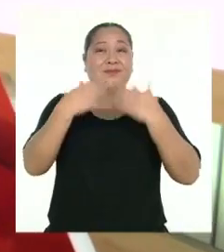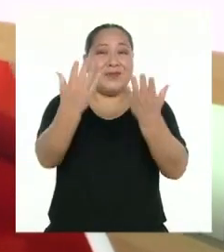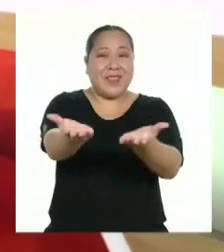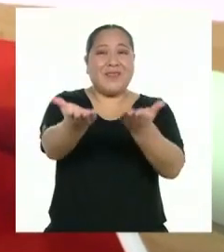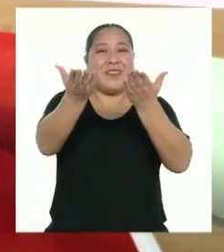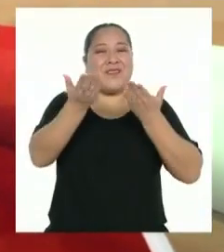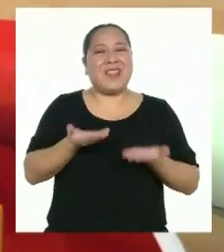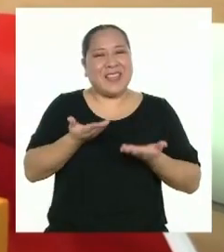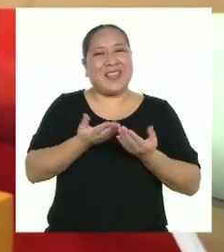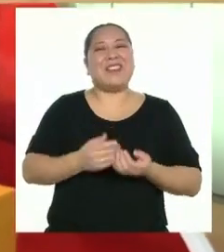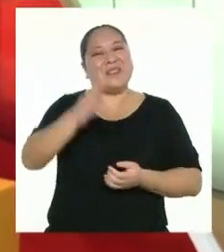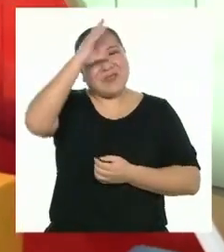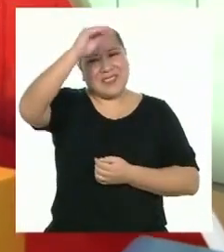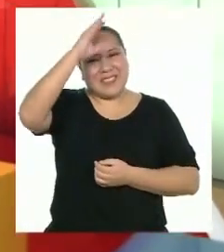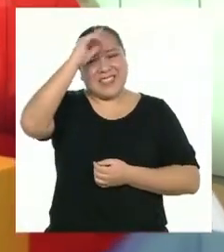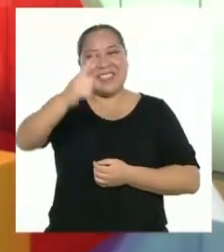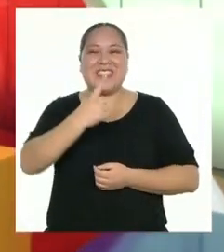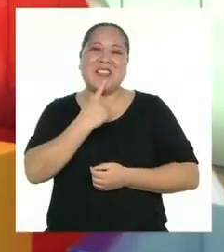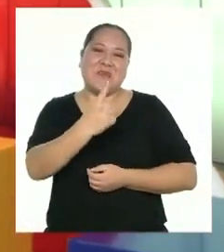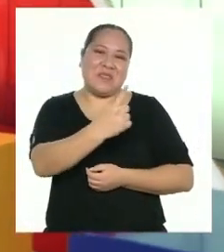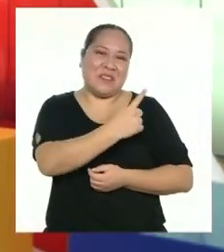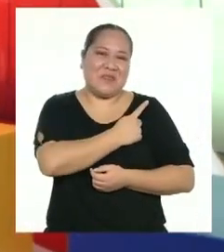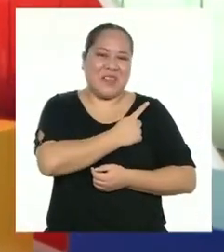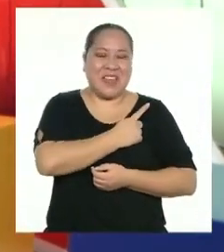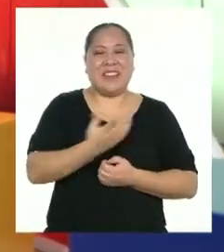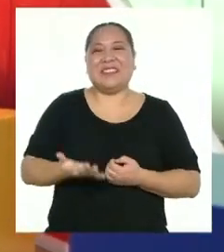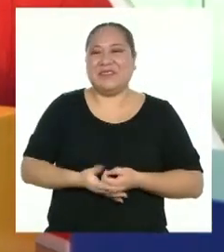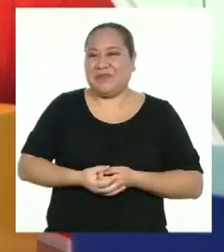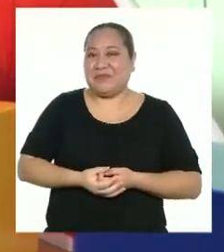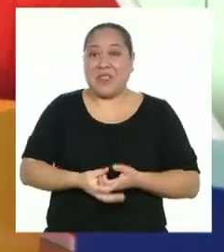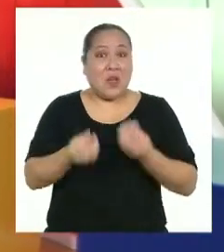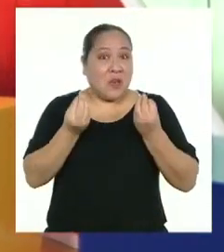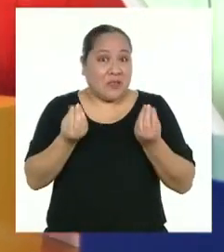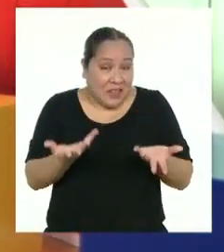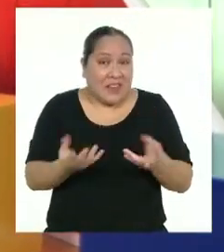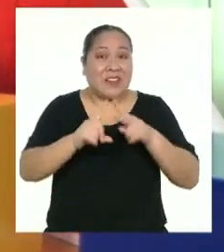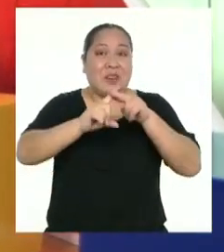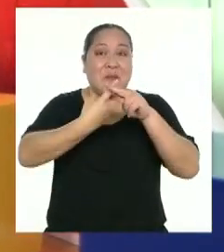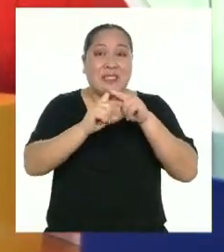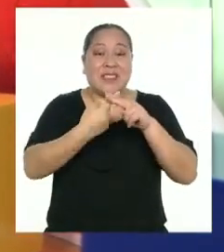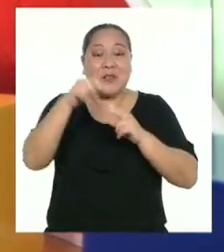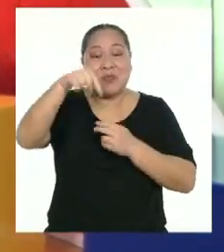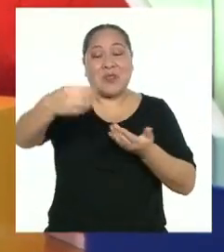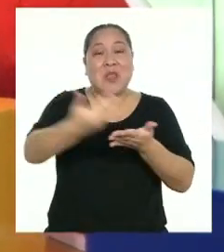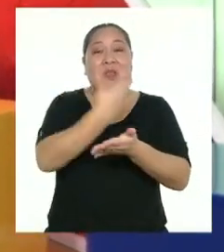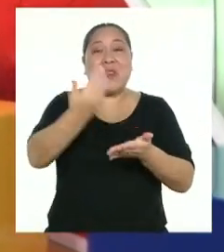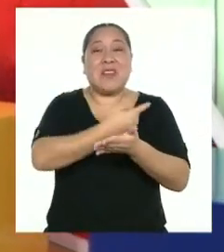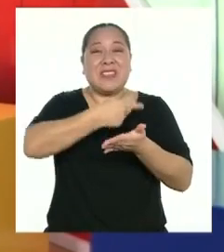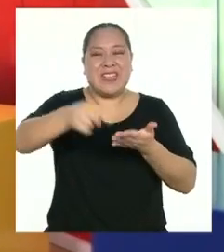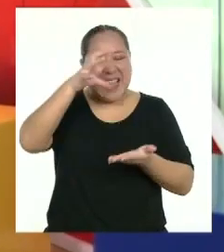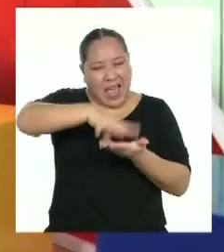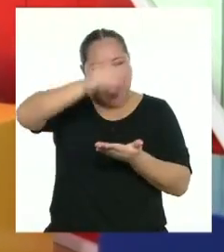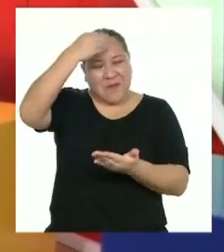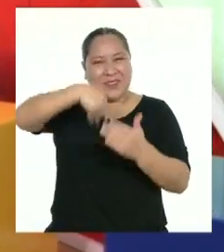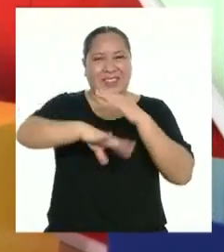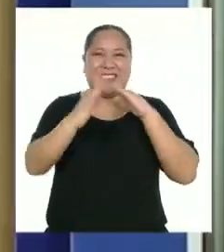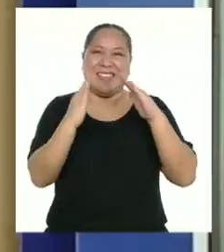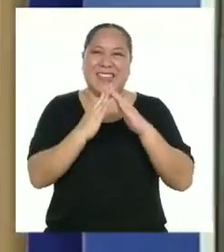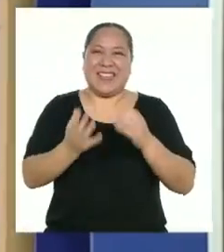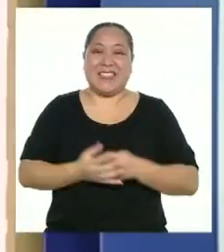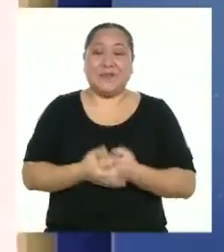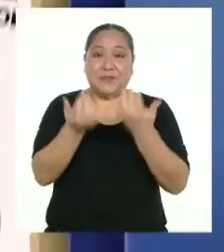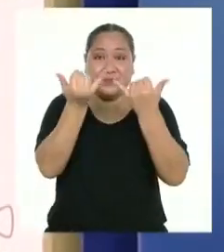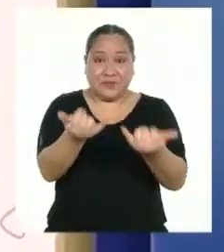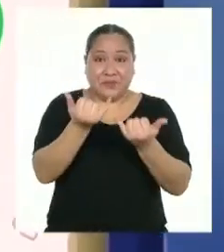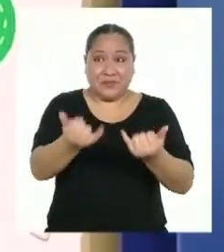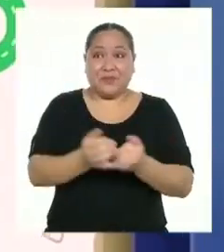¡Bienvenidas y bienvenidos, chicas y chicos de Primero de Secundaria! Comenzamos una nueva semana de Aprendo en Casa. El